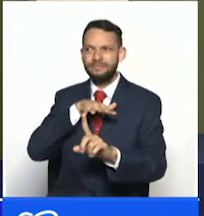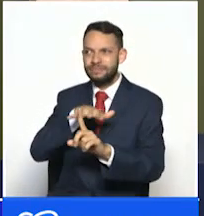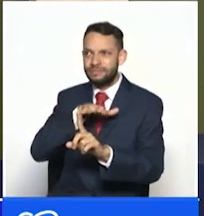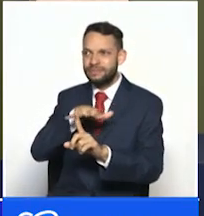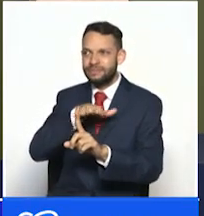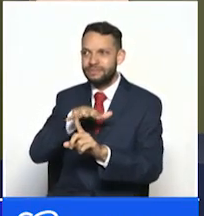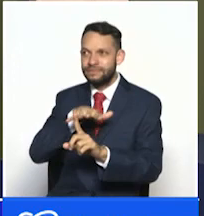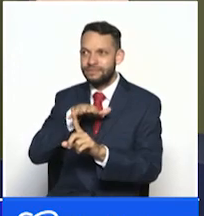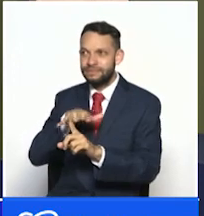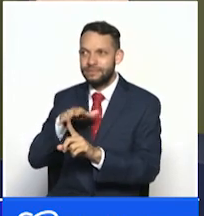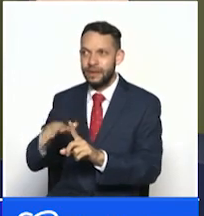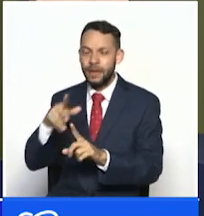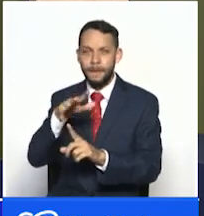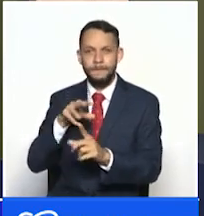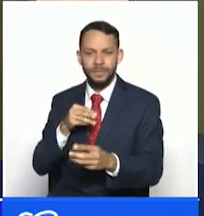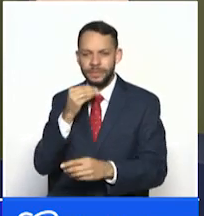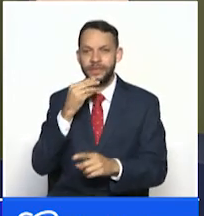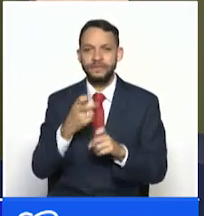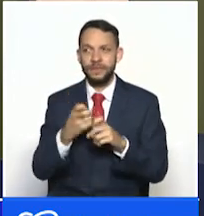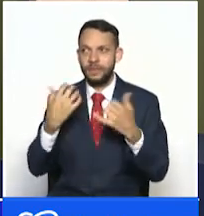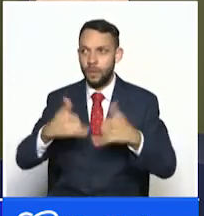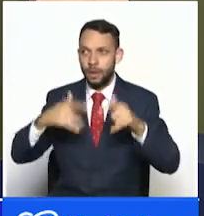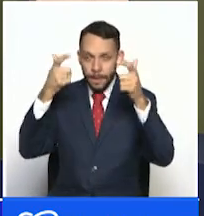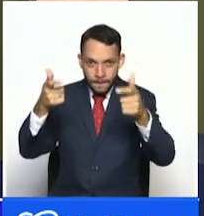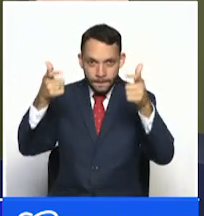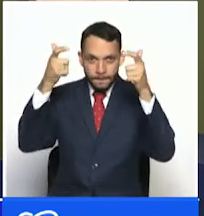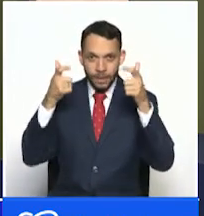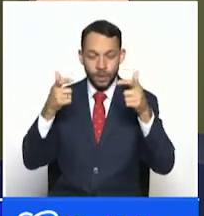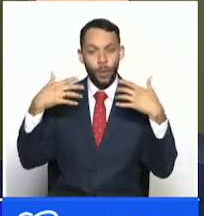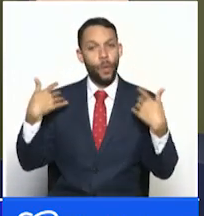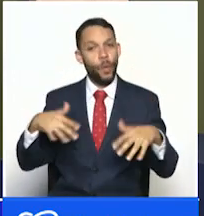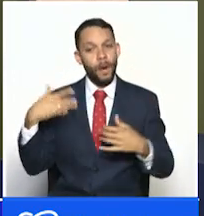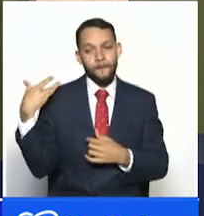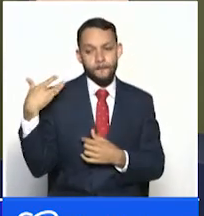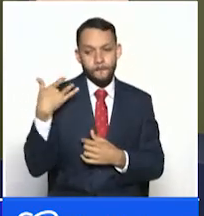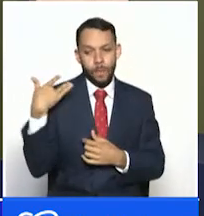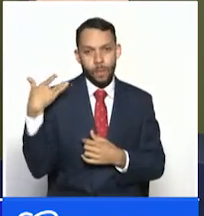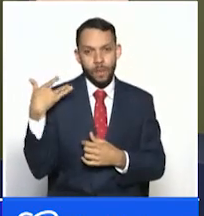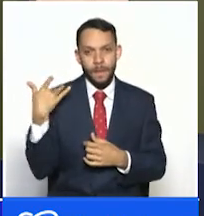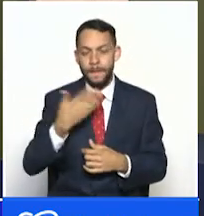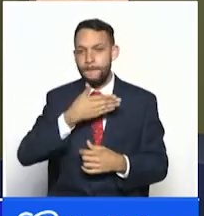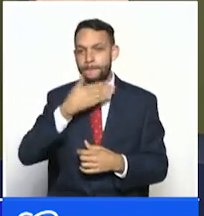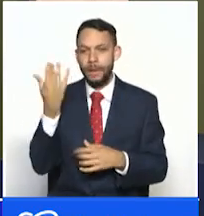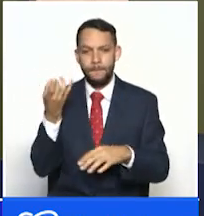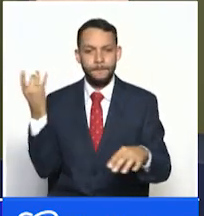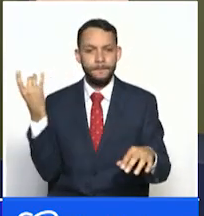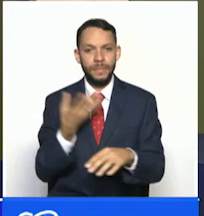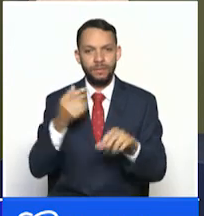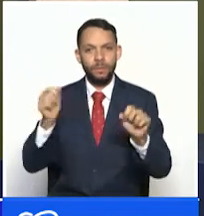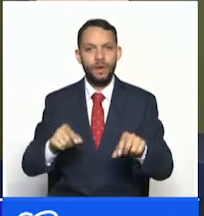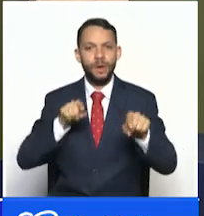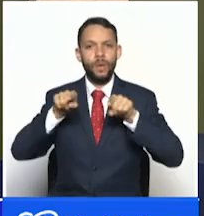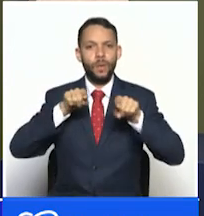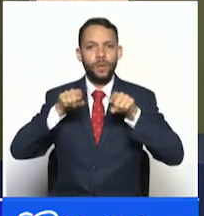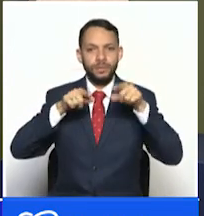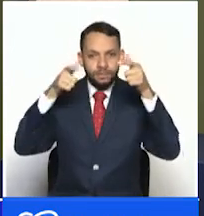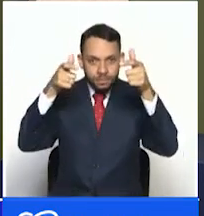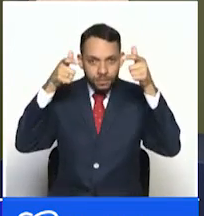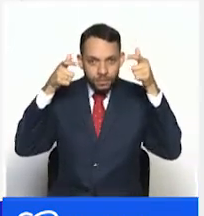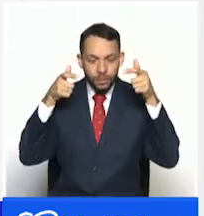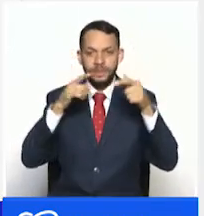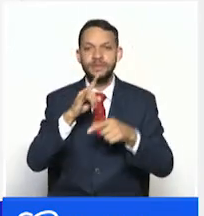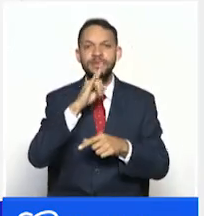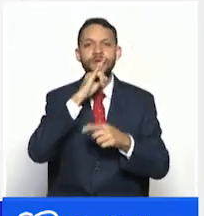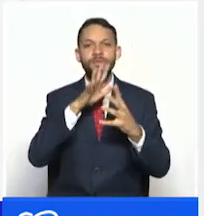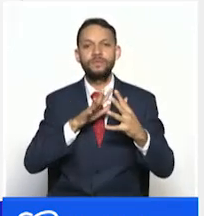durante la adolescencia llevarse el título de Miss Nevada significa también que es una de las candidatas para competir por la corona de todo Estados